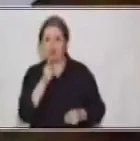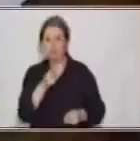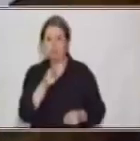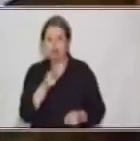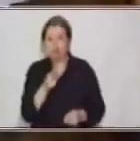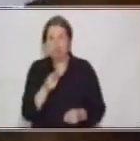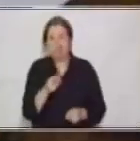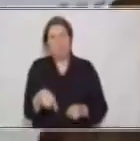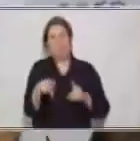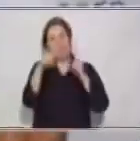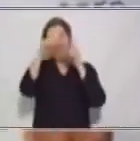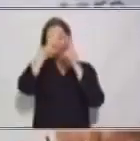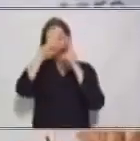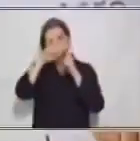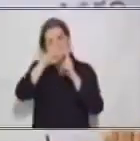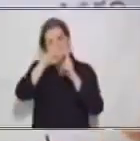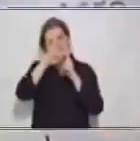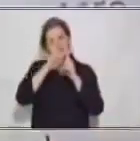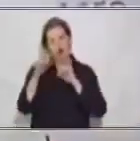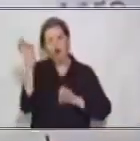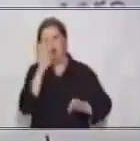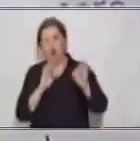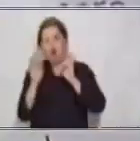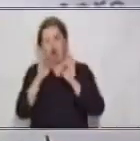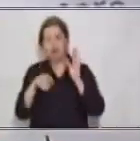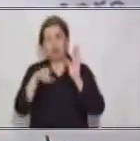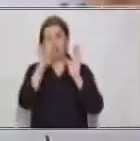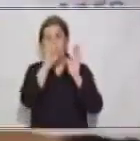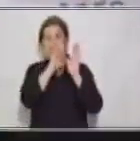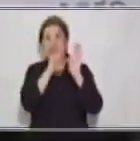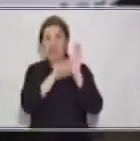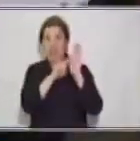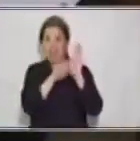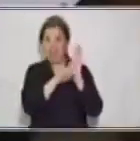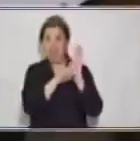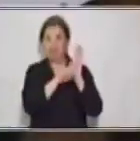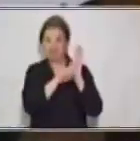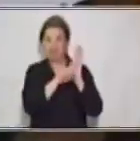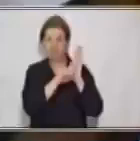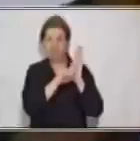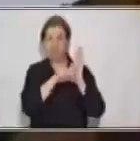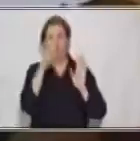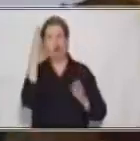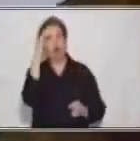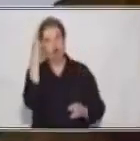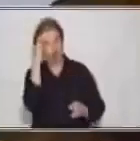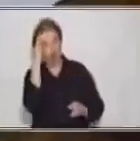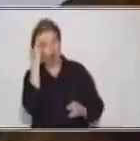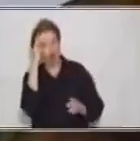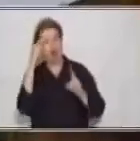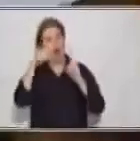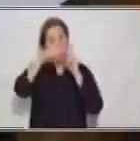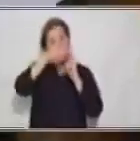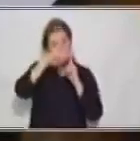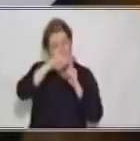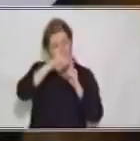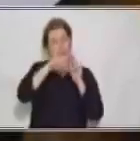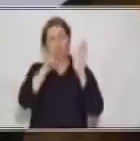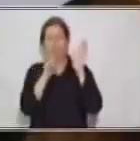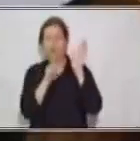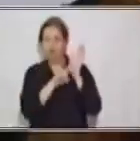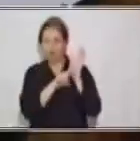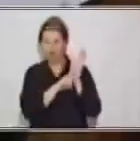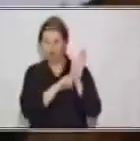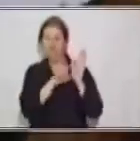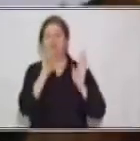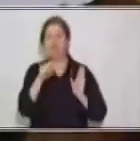o negación. Eso es muy importante. Tengamos en la mente la palabra afirmación y negación. ¿Y cuáles son? Y,